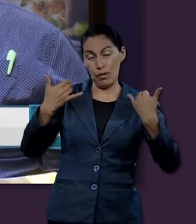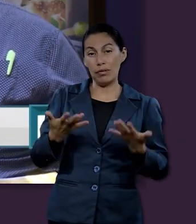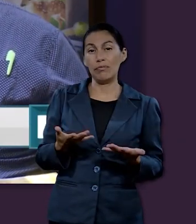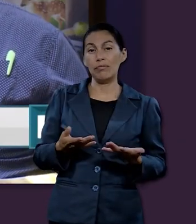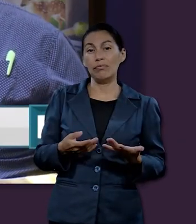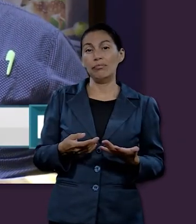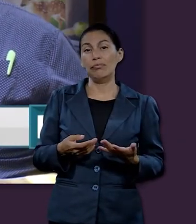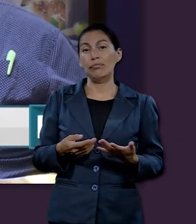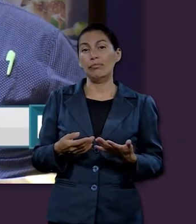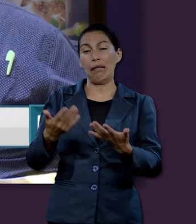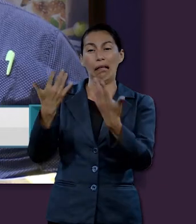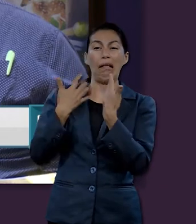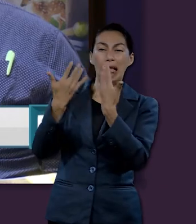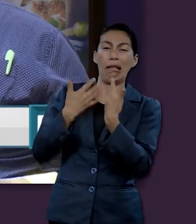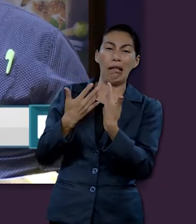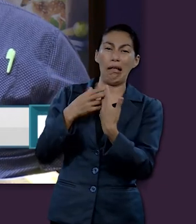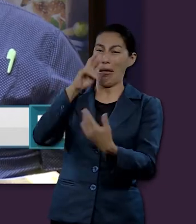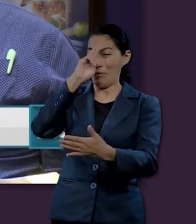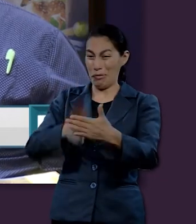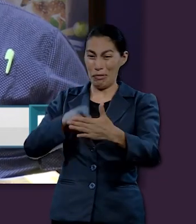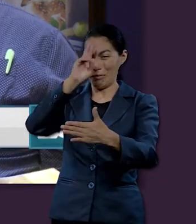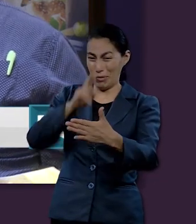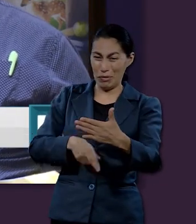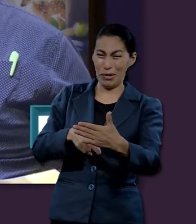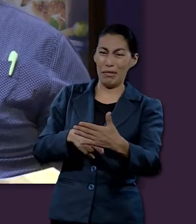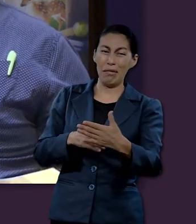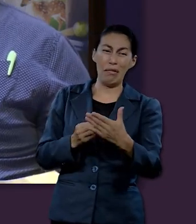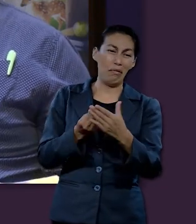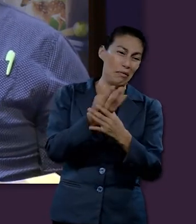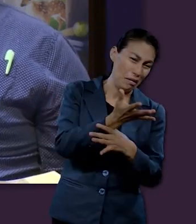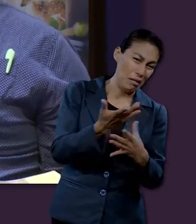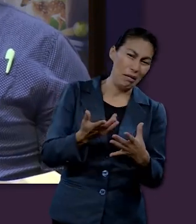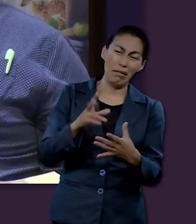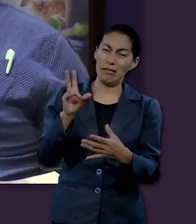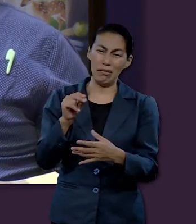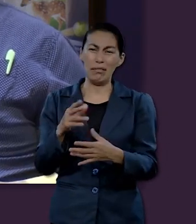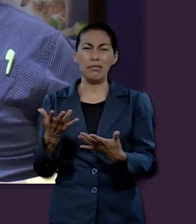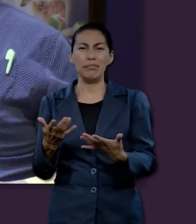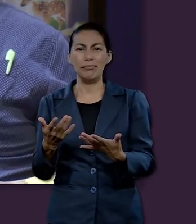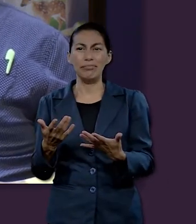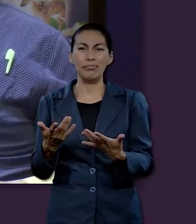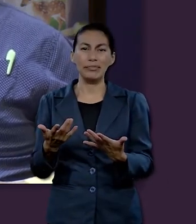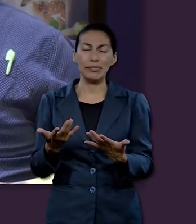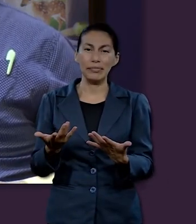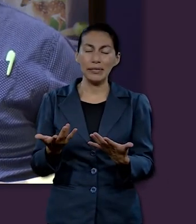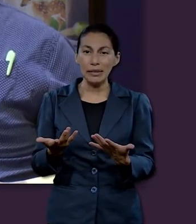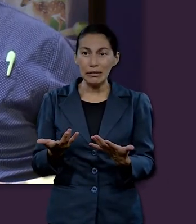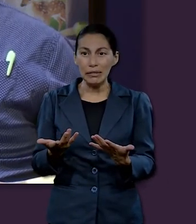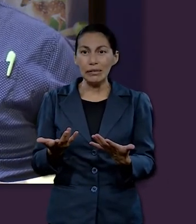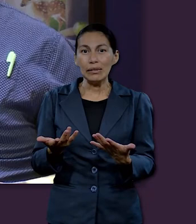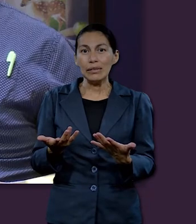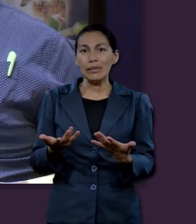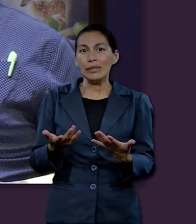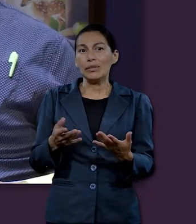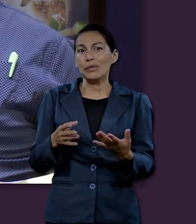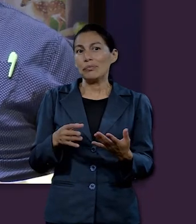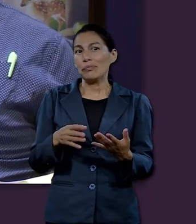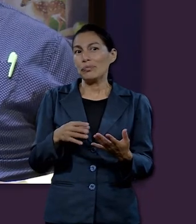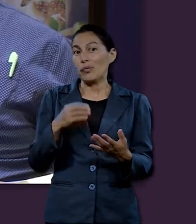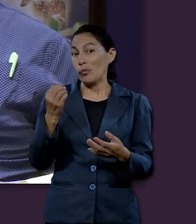prohibiciones, no vas a salir, este sistema de privilegios que